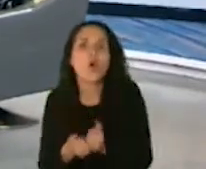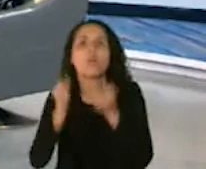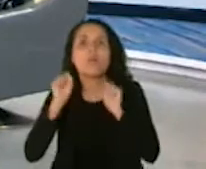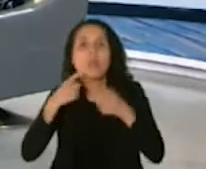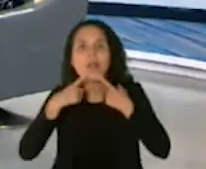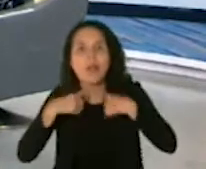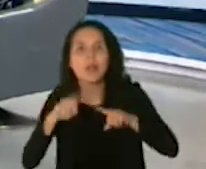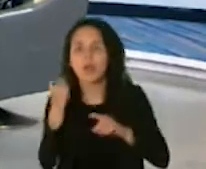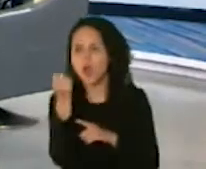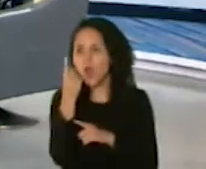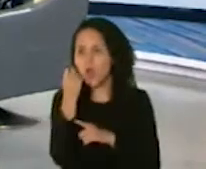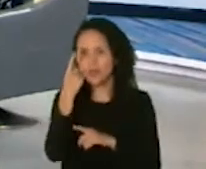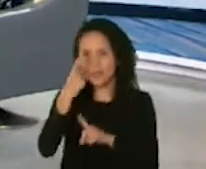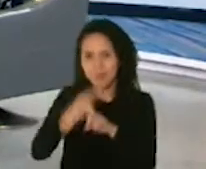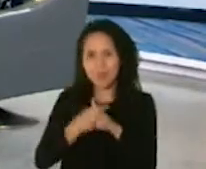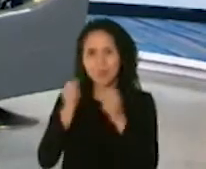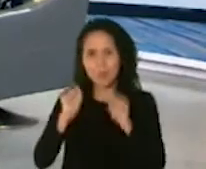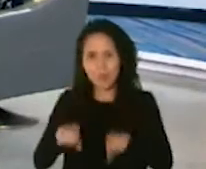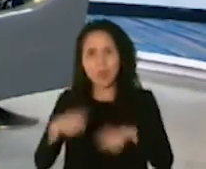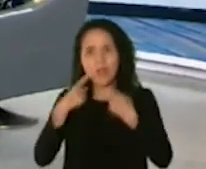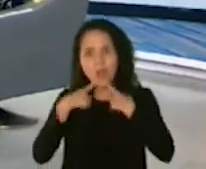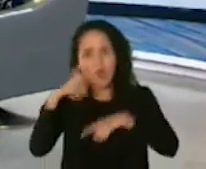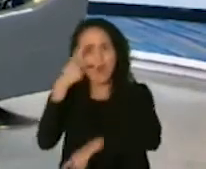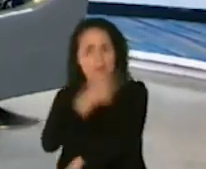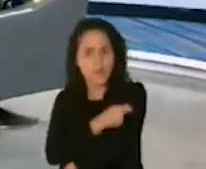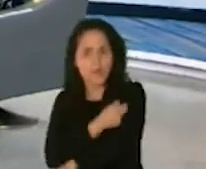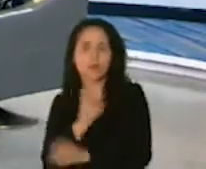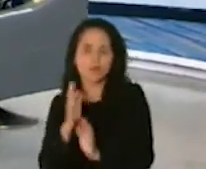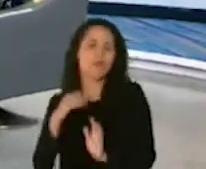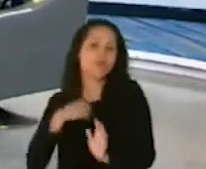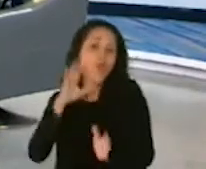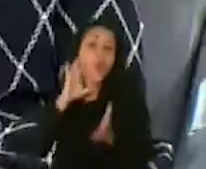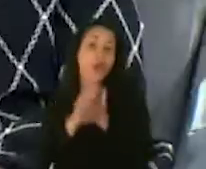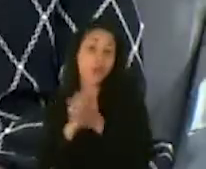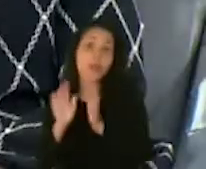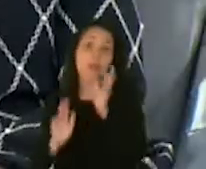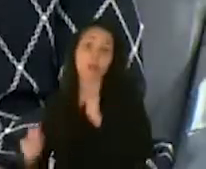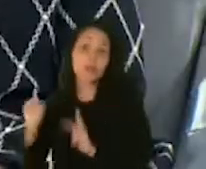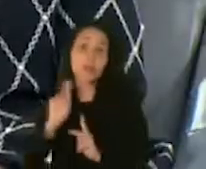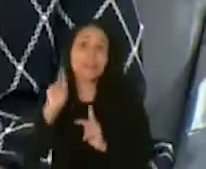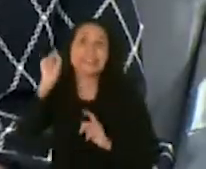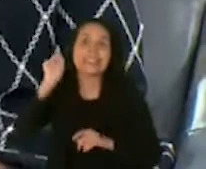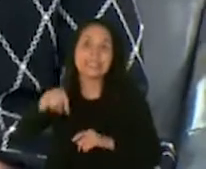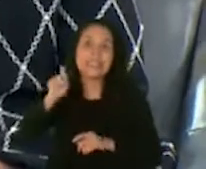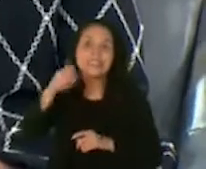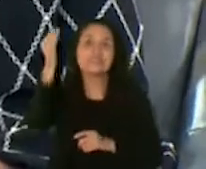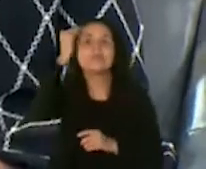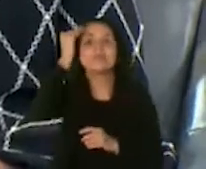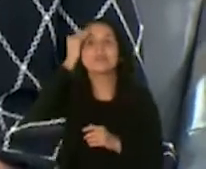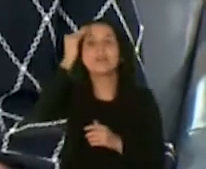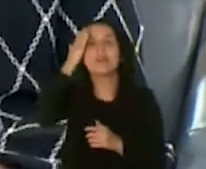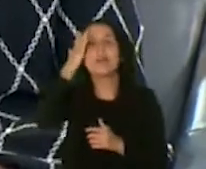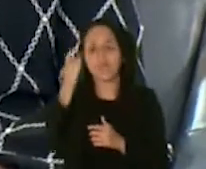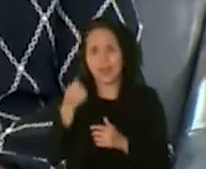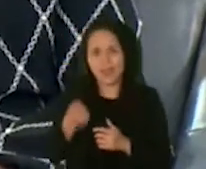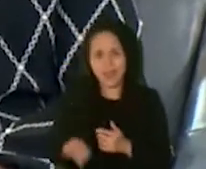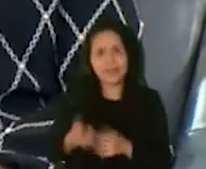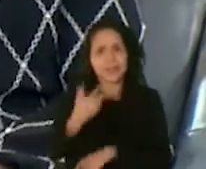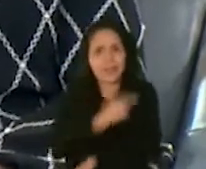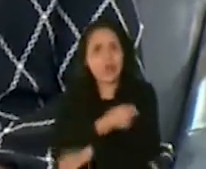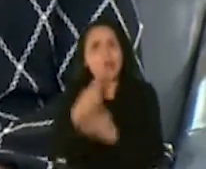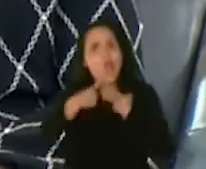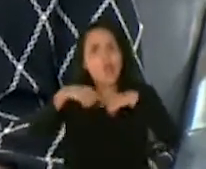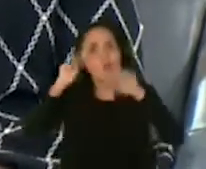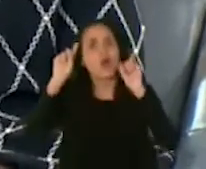Y yo creo que el pueblo se merece que le expliquemos por qué esta vacuna se ha logrado en 11 meses